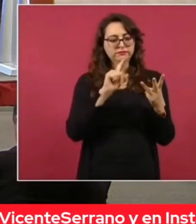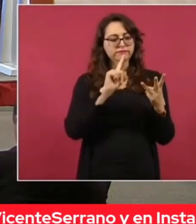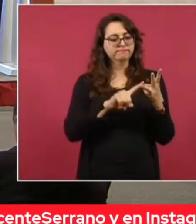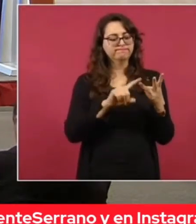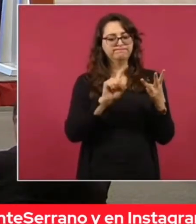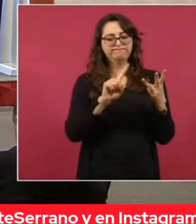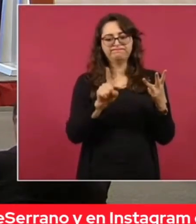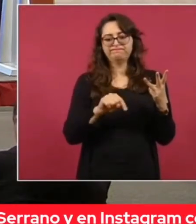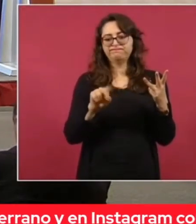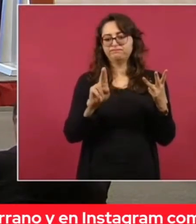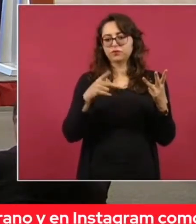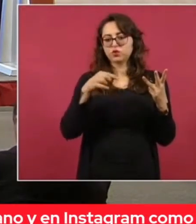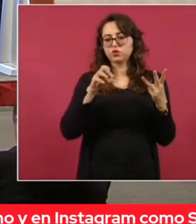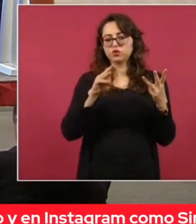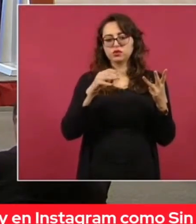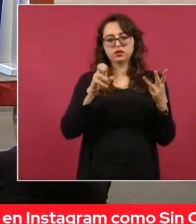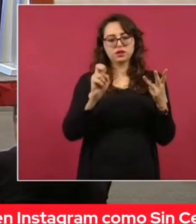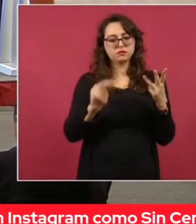Zuckerman,